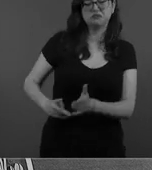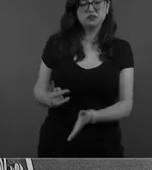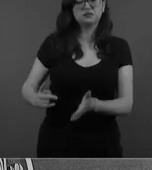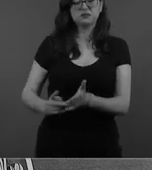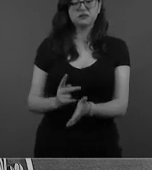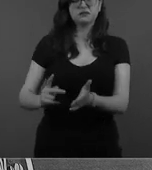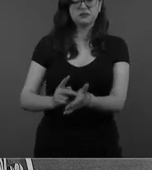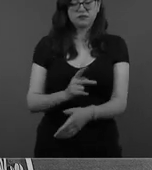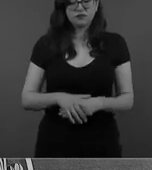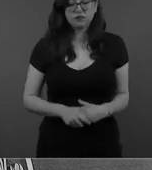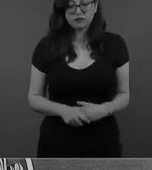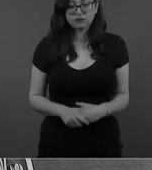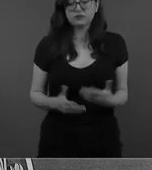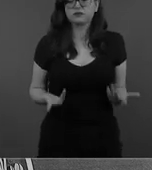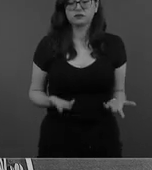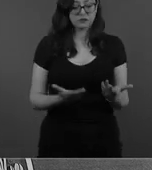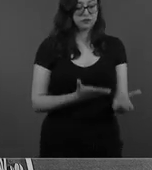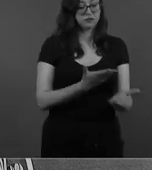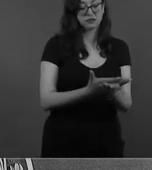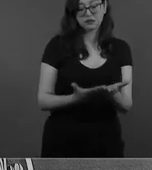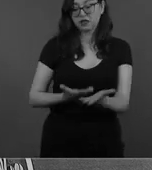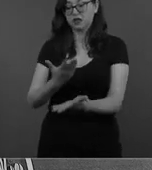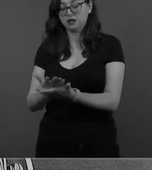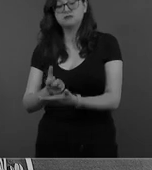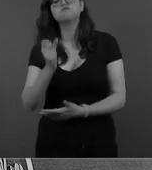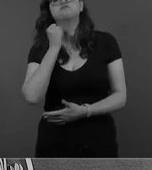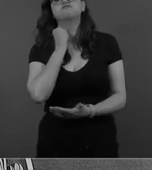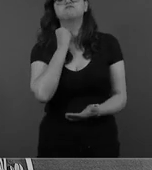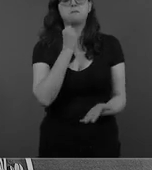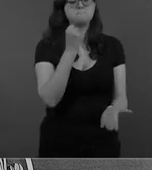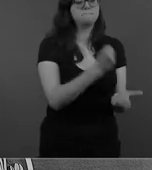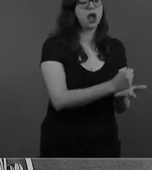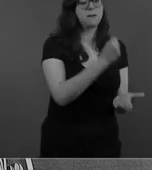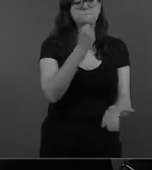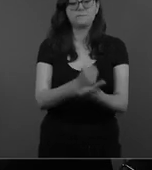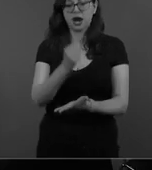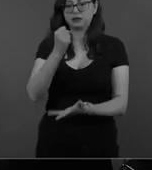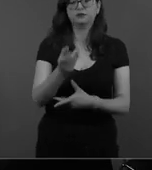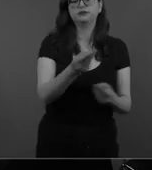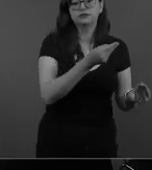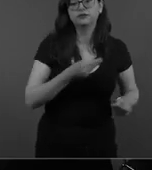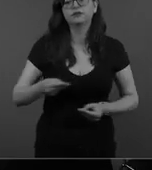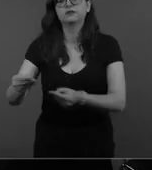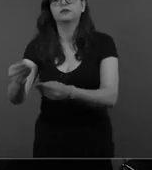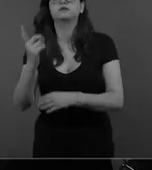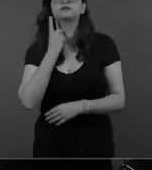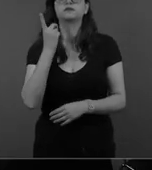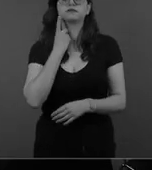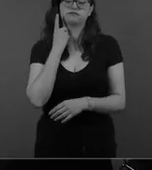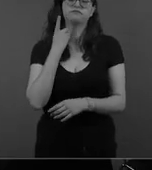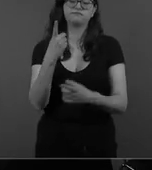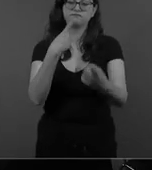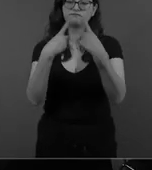Entonces, ambas iniciativas fueron aprobadas en el Senado de la República y pasan a su discusión a la Cámara de